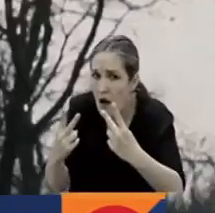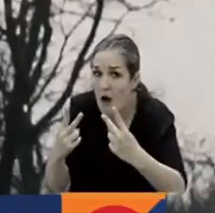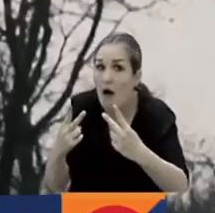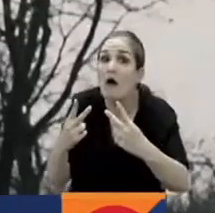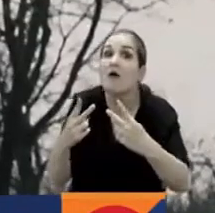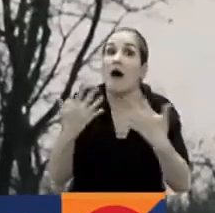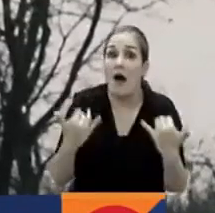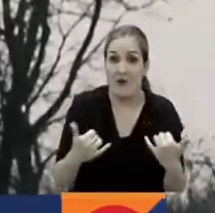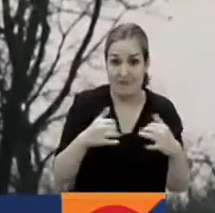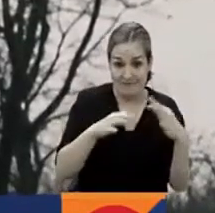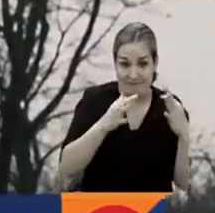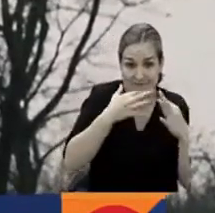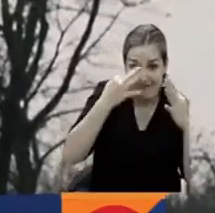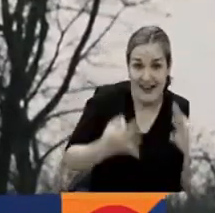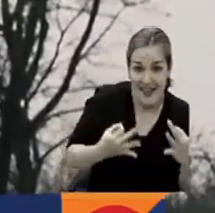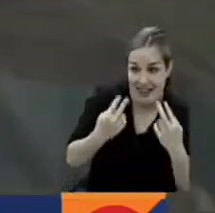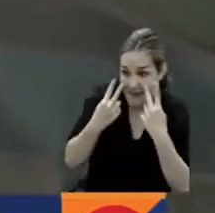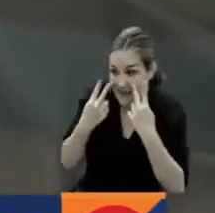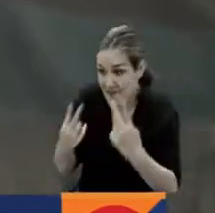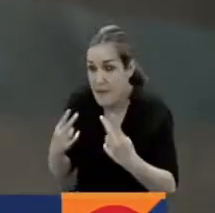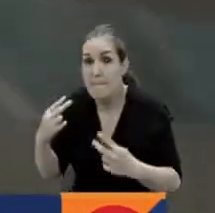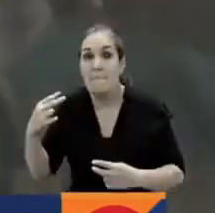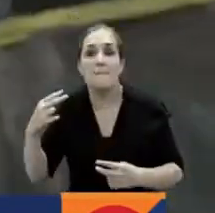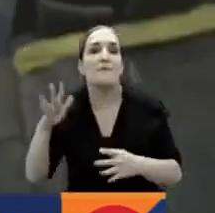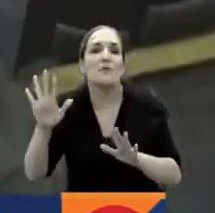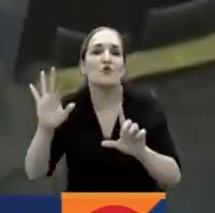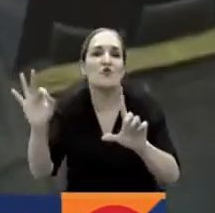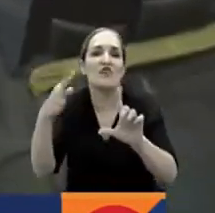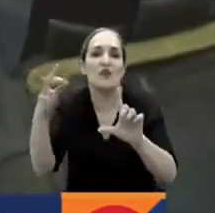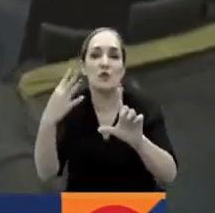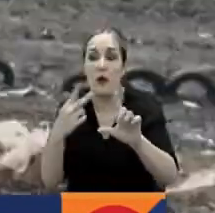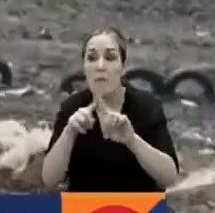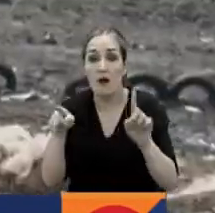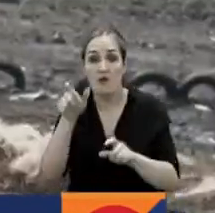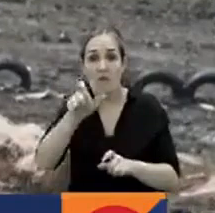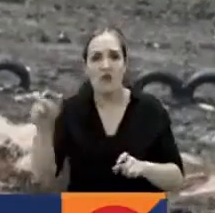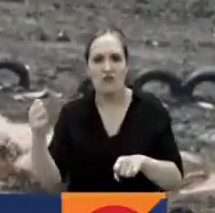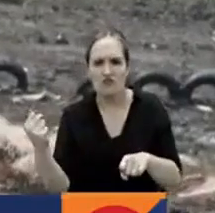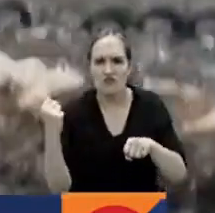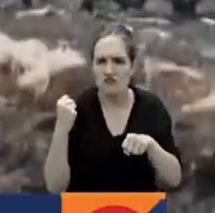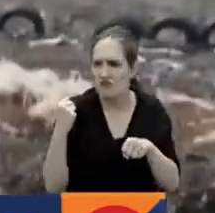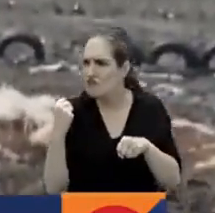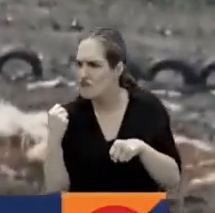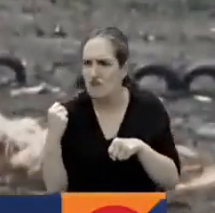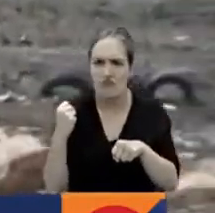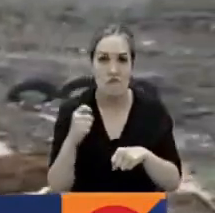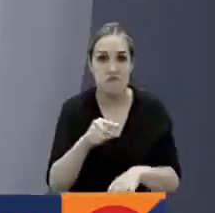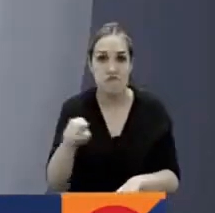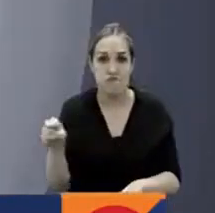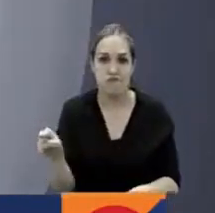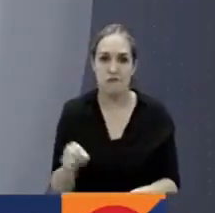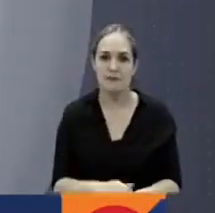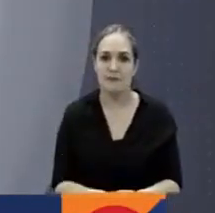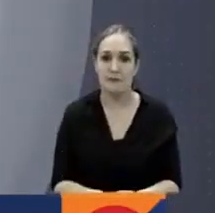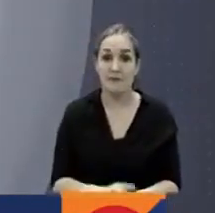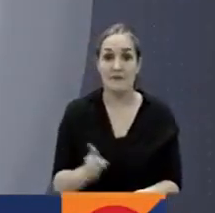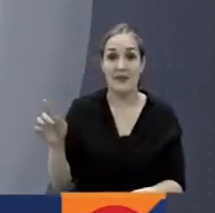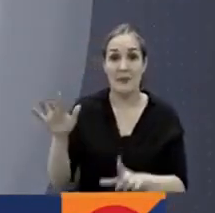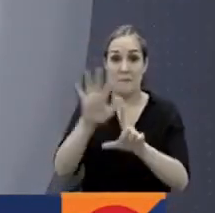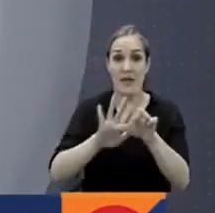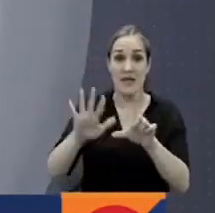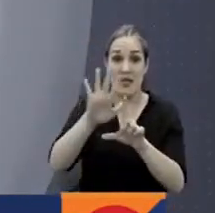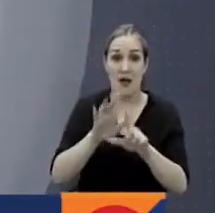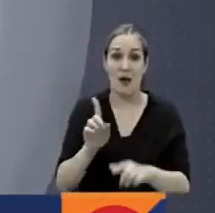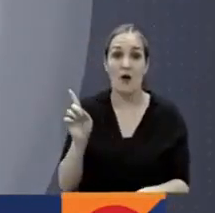2.0 el concepto es el de siempre soldados como protagonistas y este video